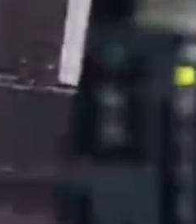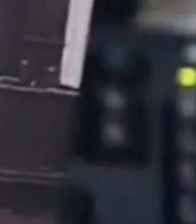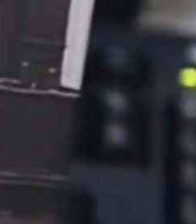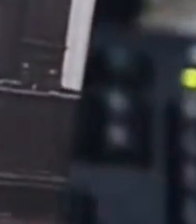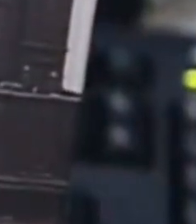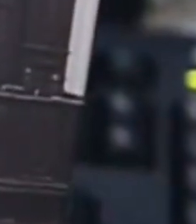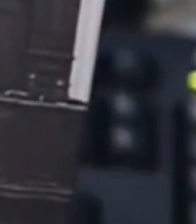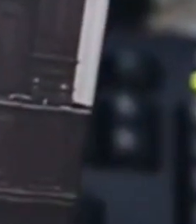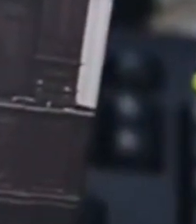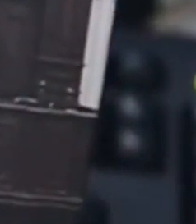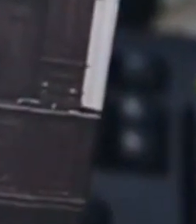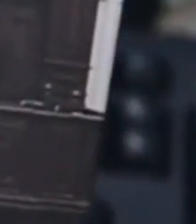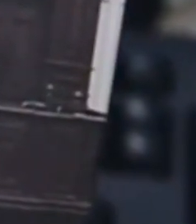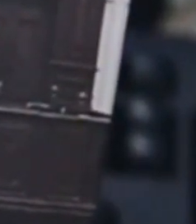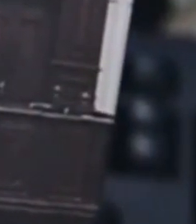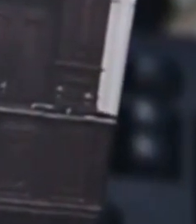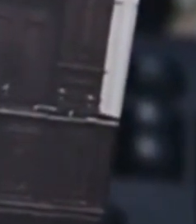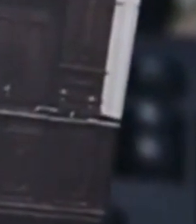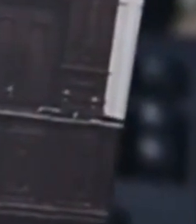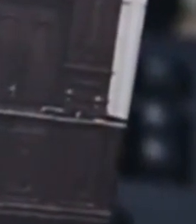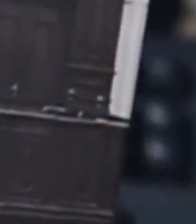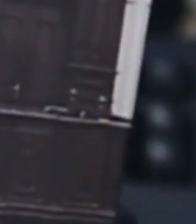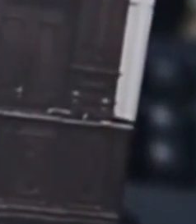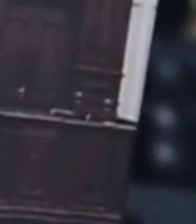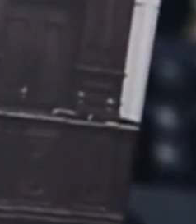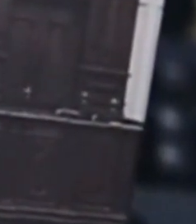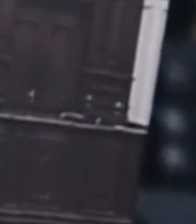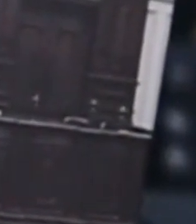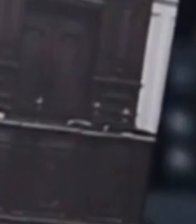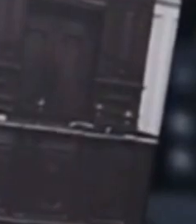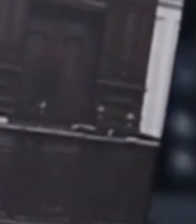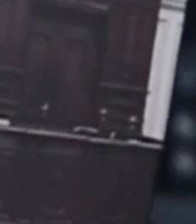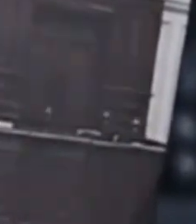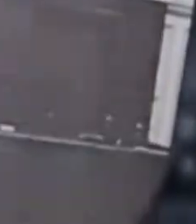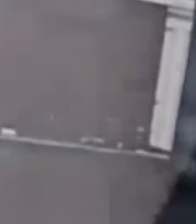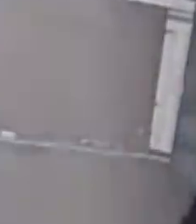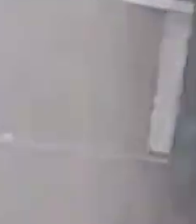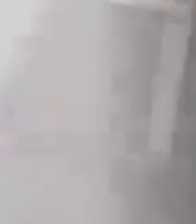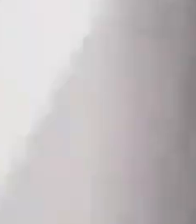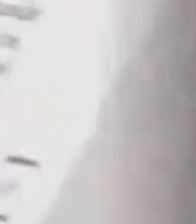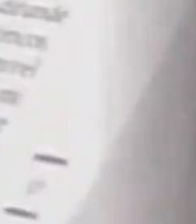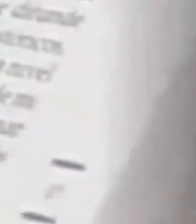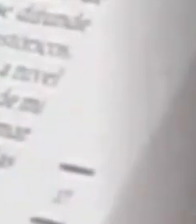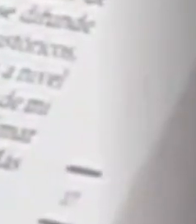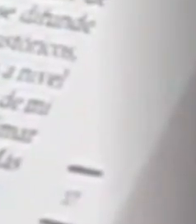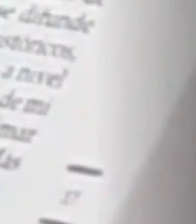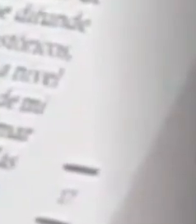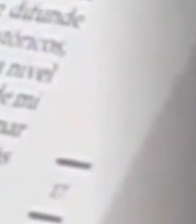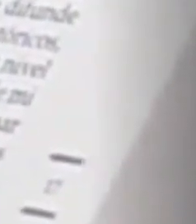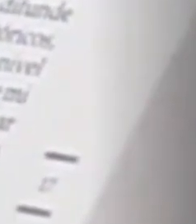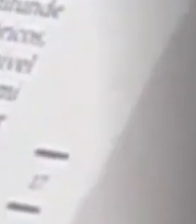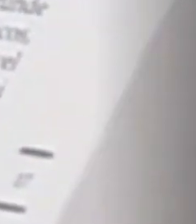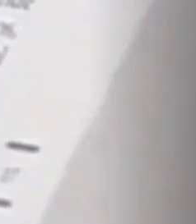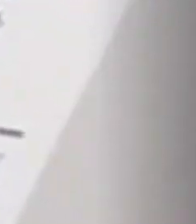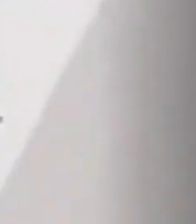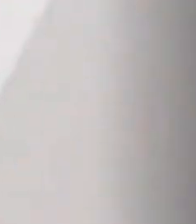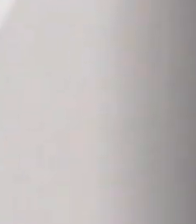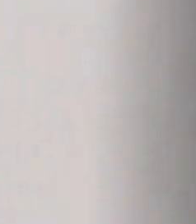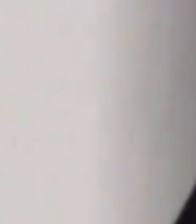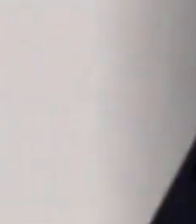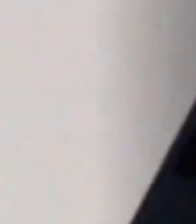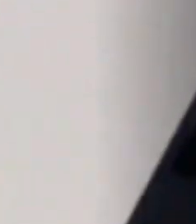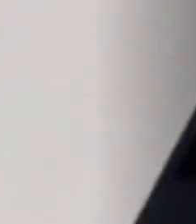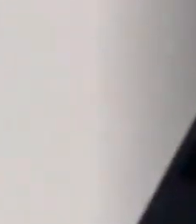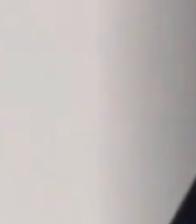La tercera edición corregida y actualizada de las constituciones del Perú reúne los 63 documentos de carácter